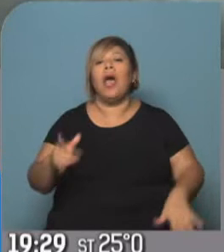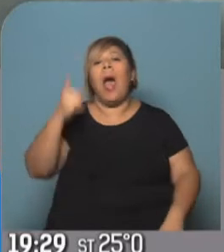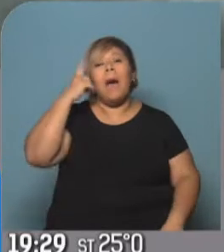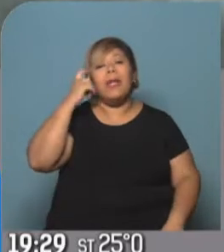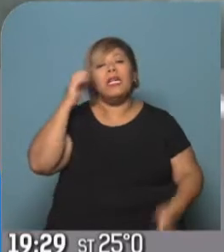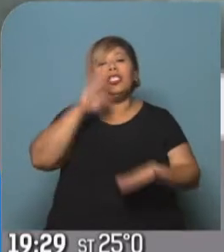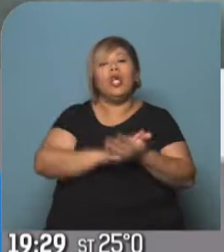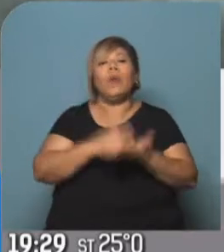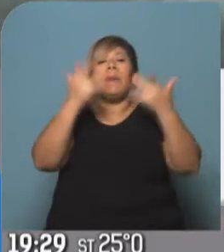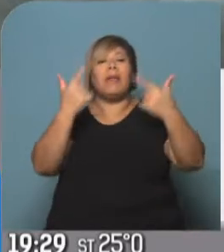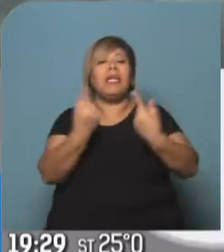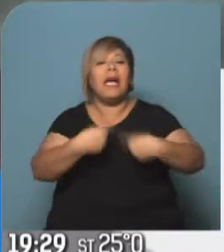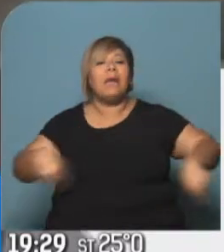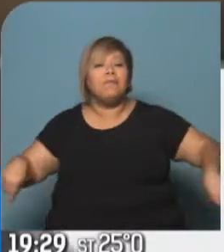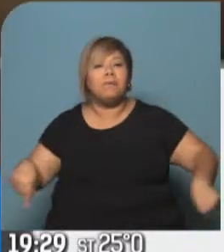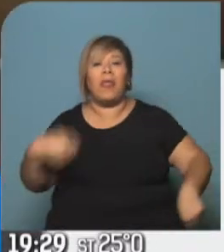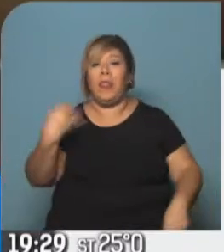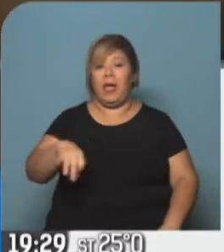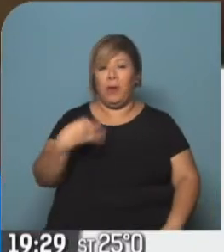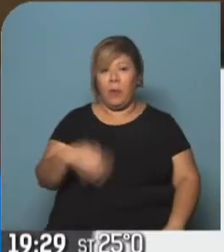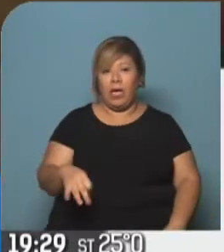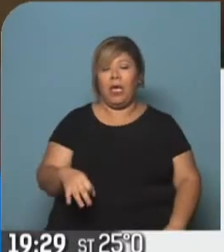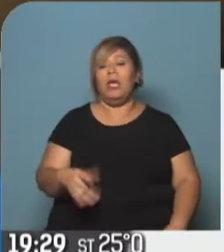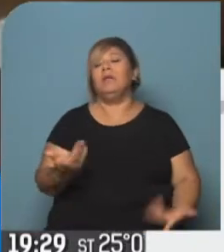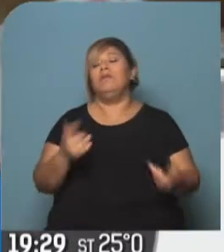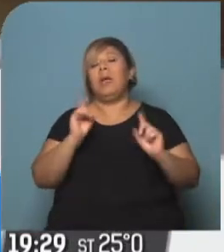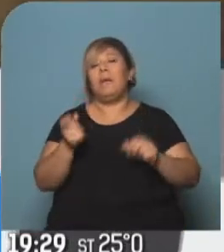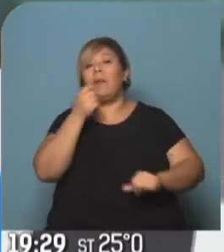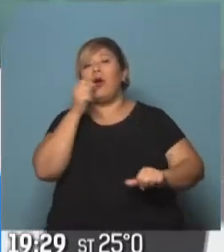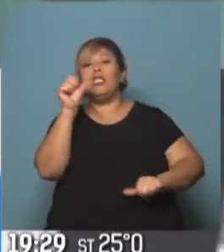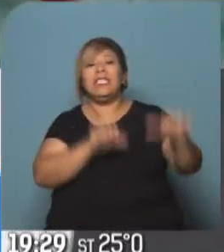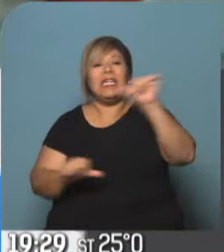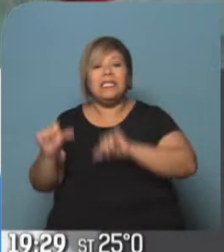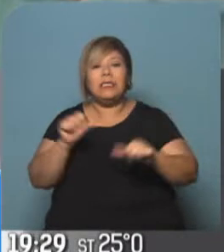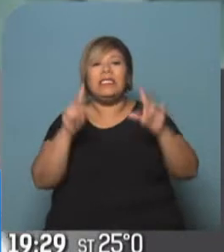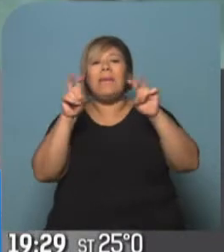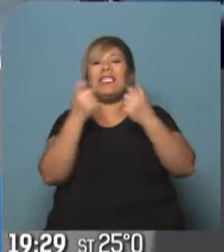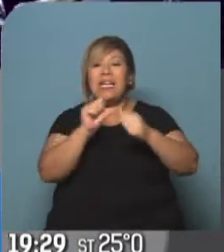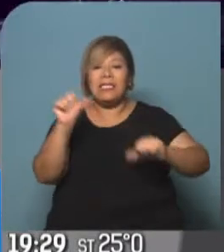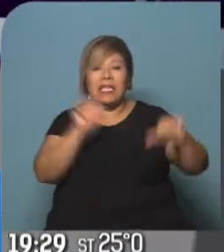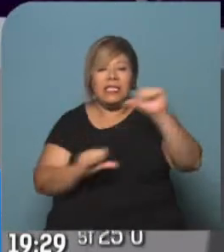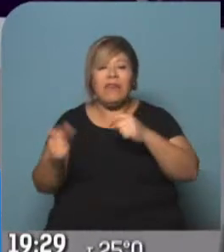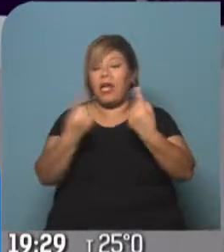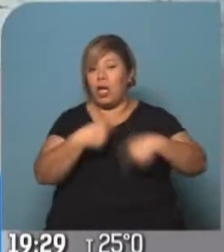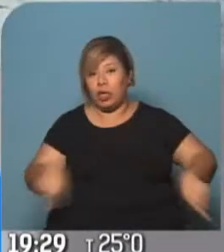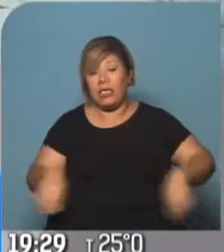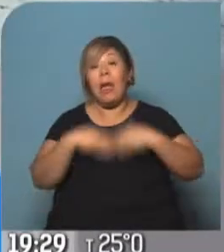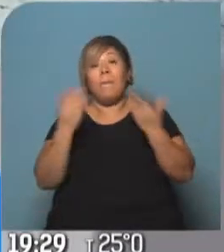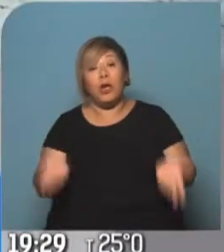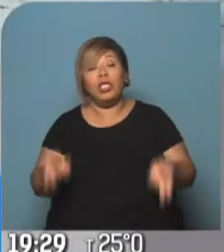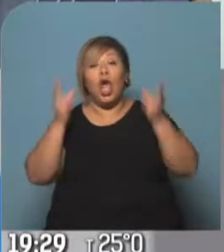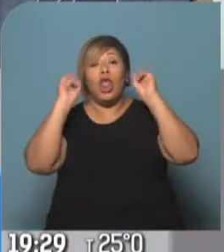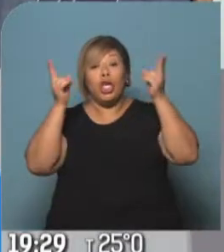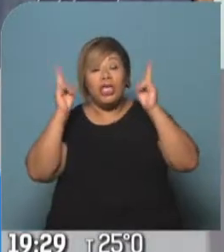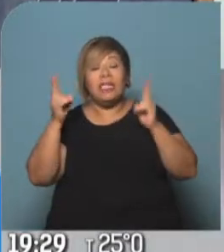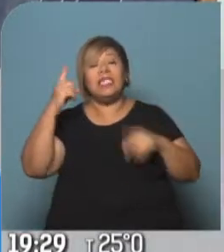Expertos nacionales, extranjeros, la comunidad científica argentina. Y ya se están capacitando. Empezamos este año con 10